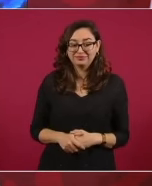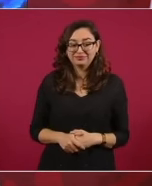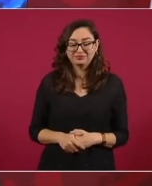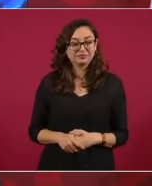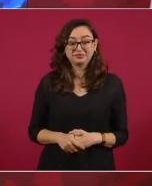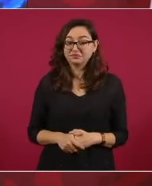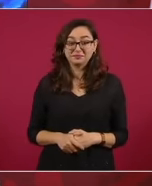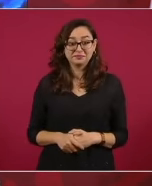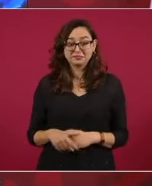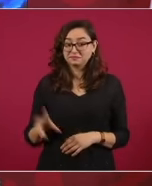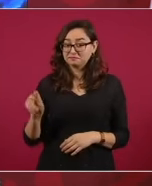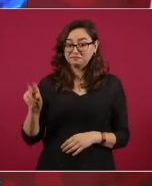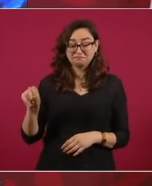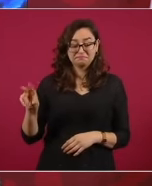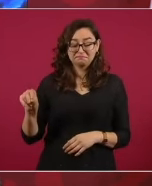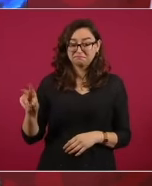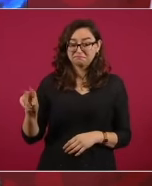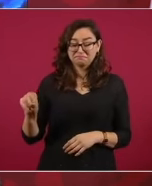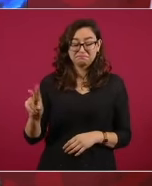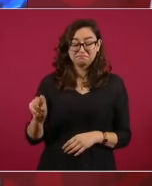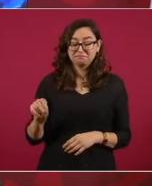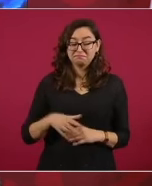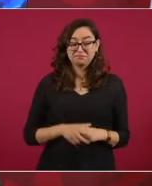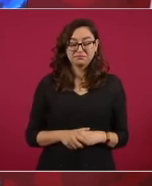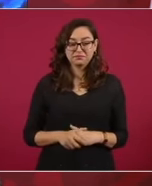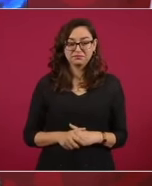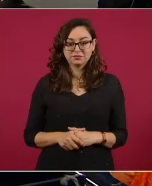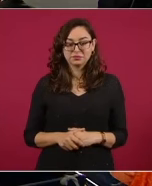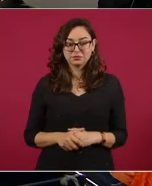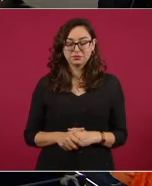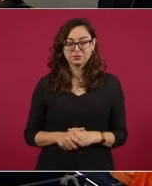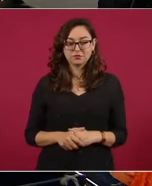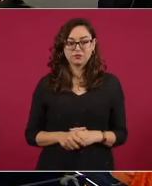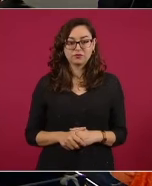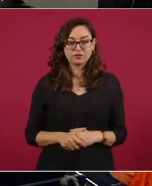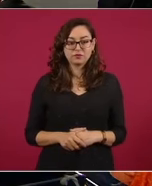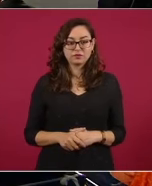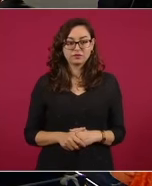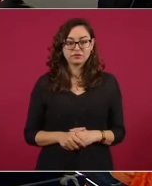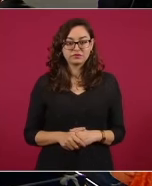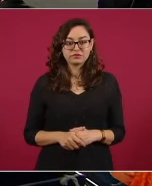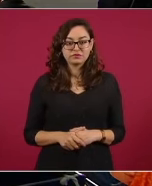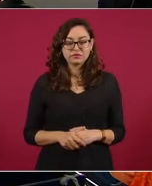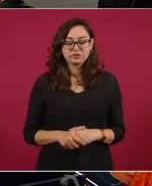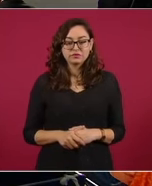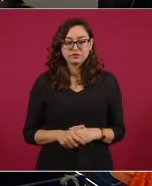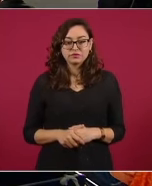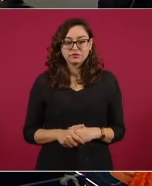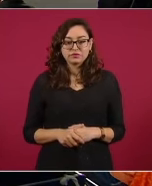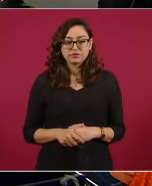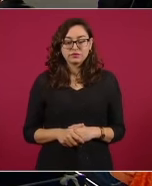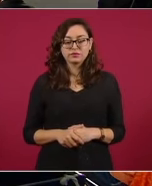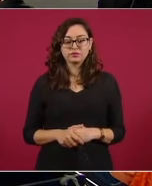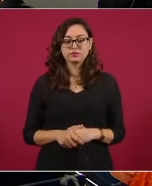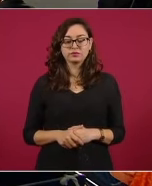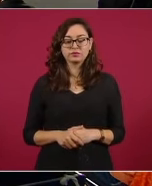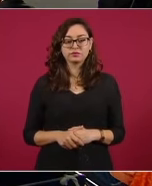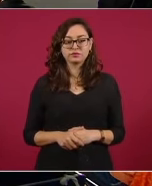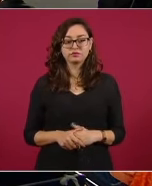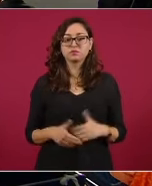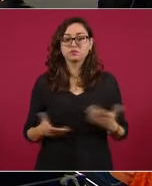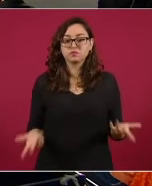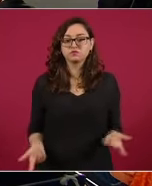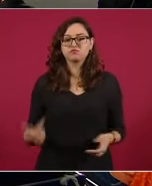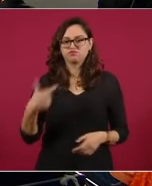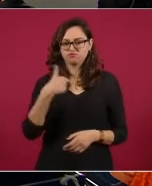no, no. Entonces, si yo no fuese terco,